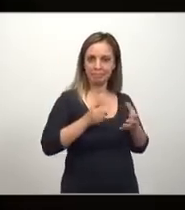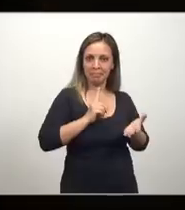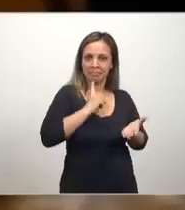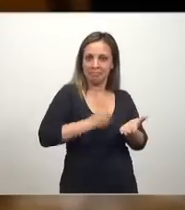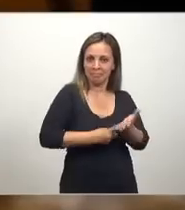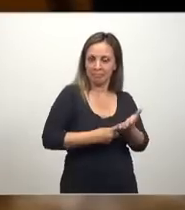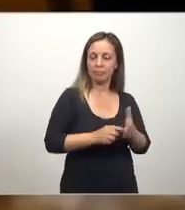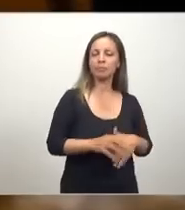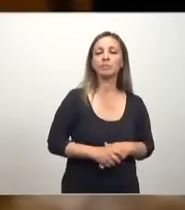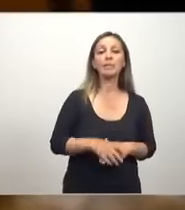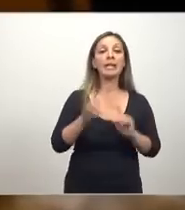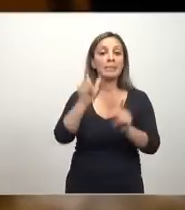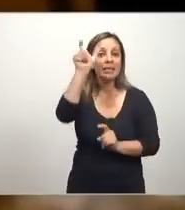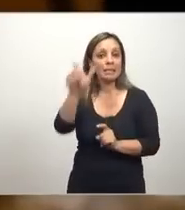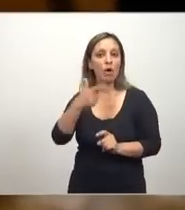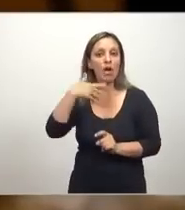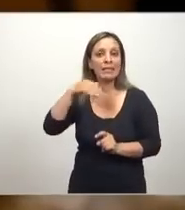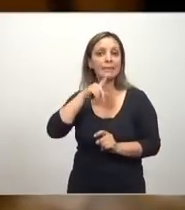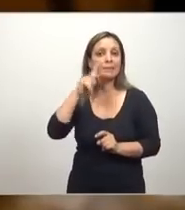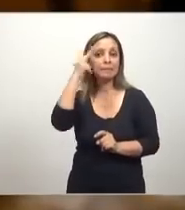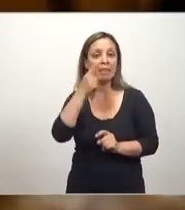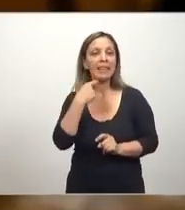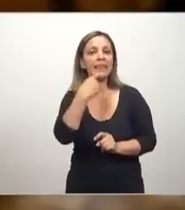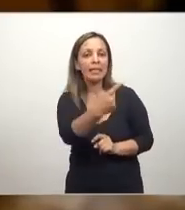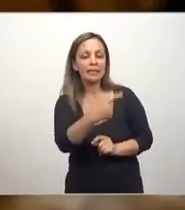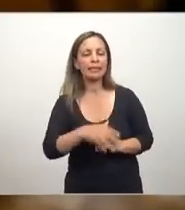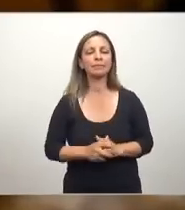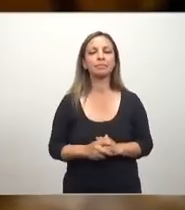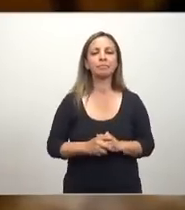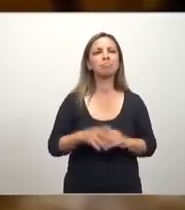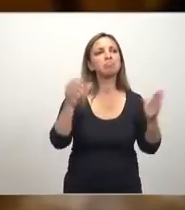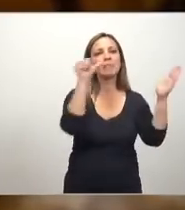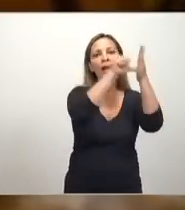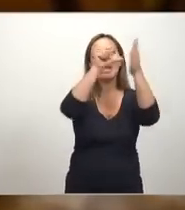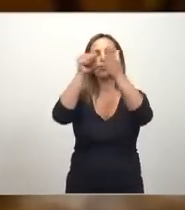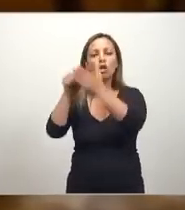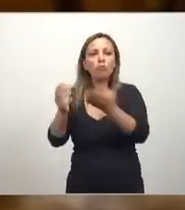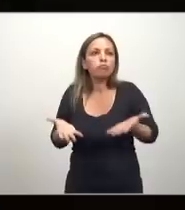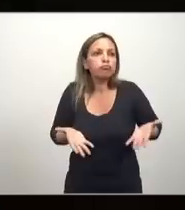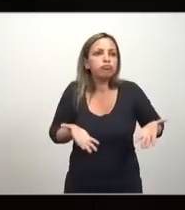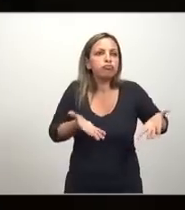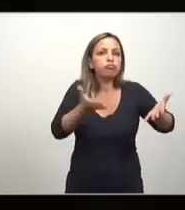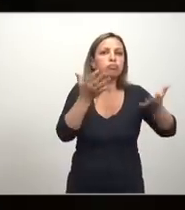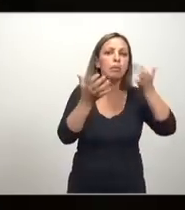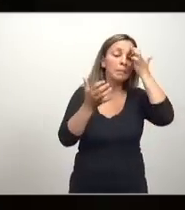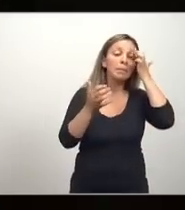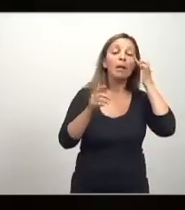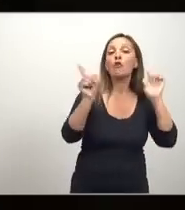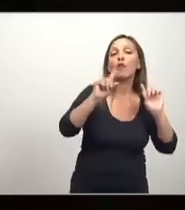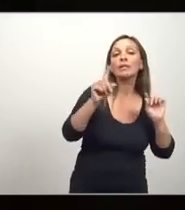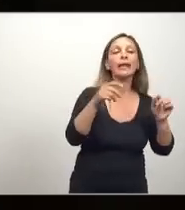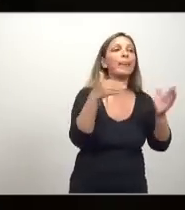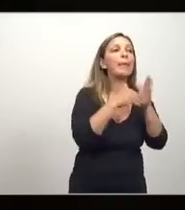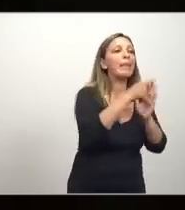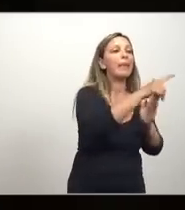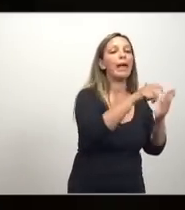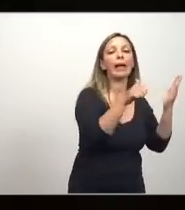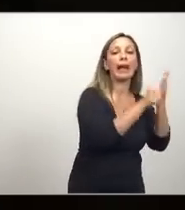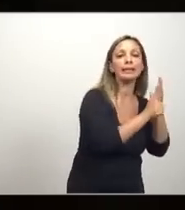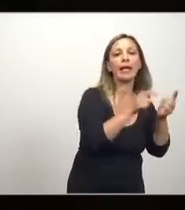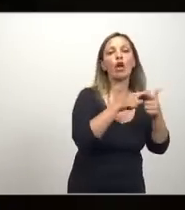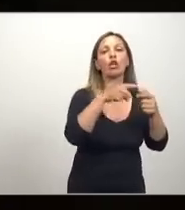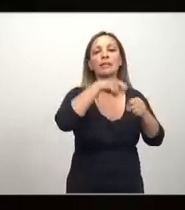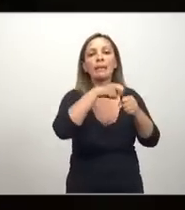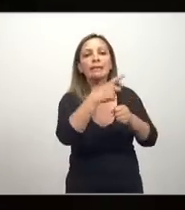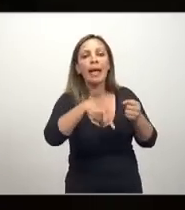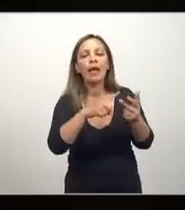Y dice Smith, en La riqueza de las naciones, y esto es uno de los párrafos más conocidos, no es la benevolencia del carnicero, el cervecero o el